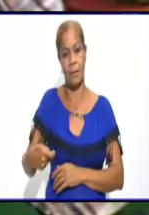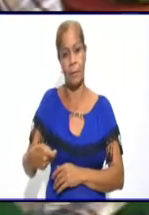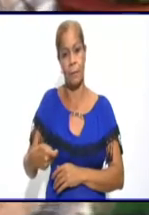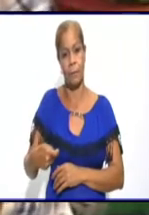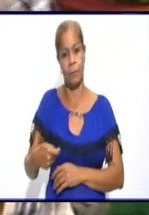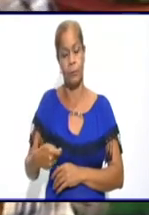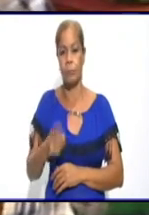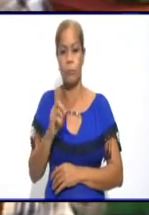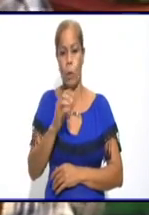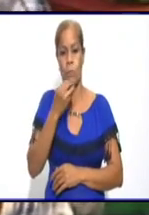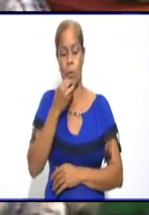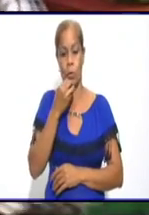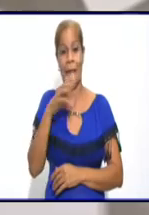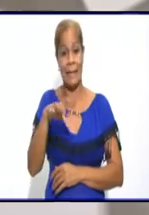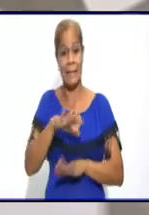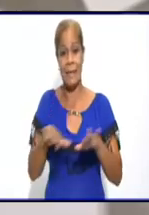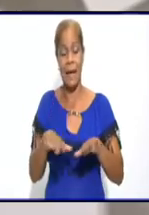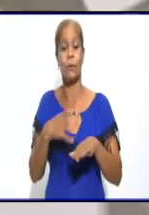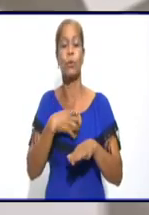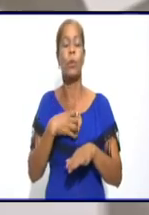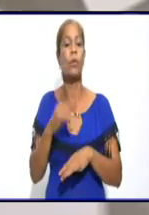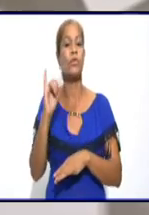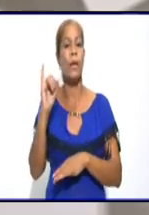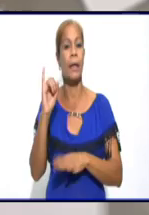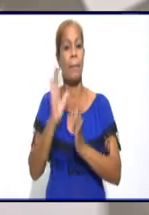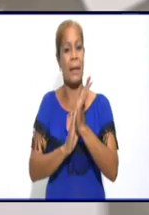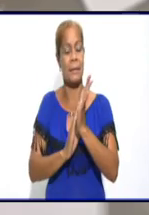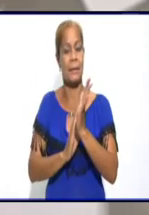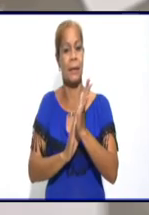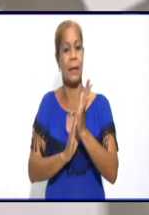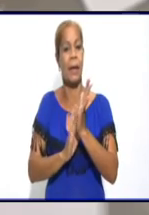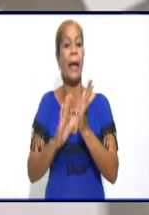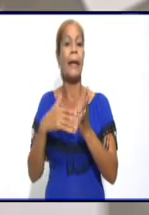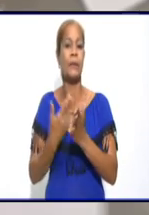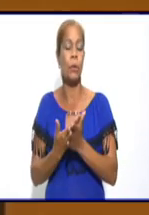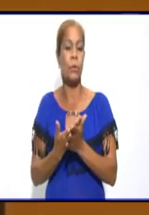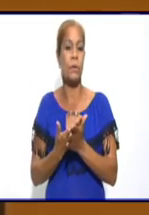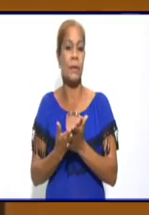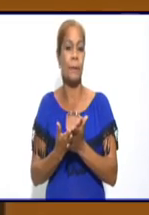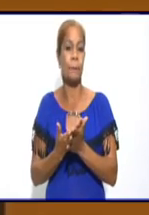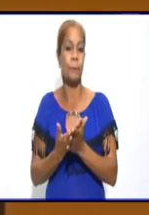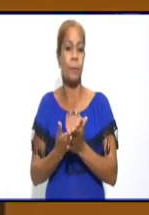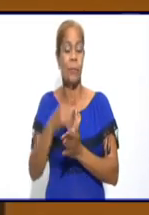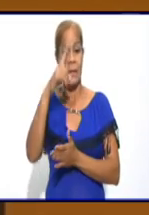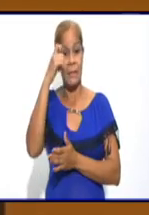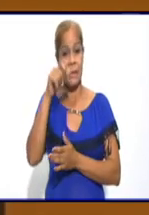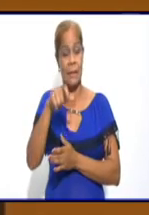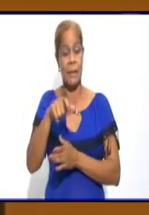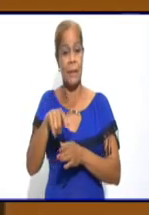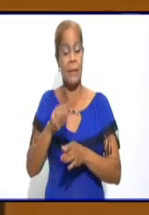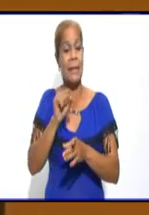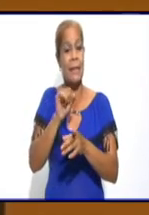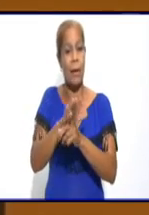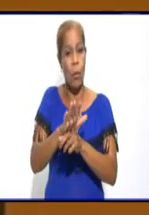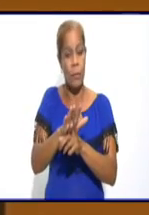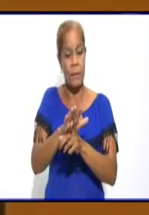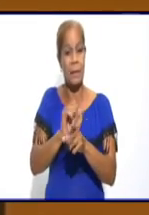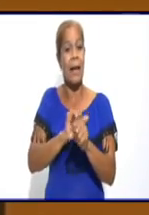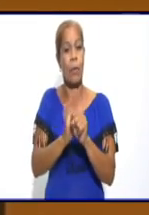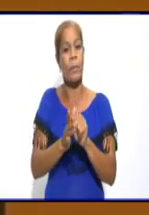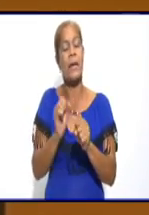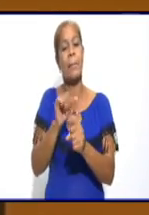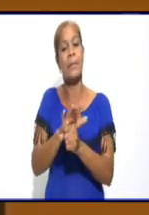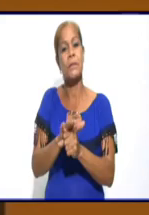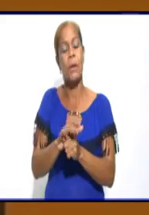detrás del otro. detrás del otro. Si usted, porque la pandemia comenzó en marzo, si usted estuvo abril, mayo y junio, se incorporó a realizar su actividad julio, agosto, pero después noviembre,